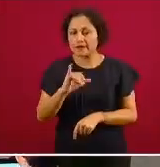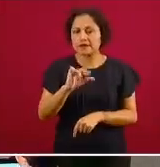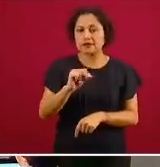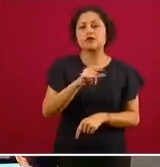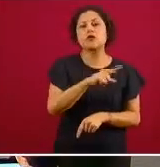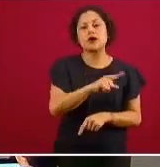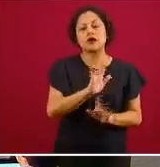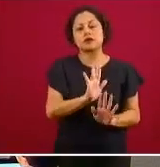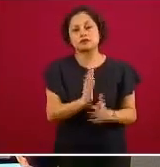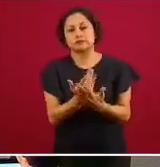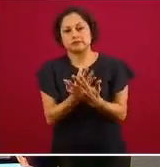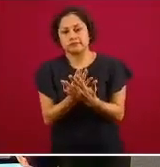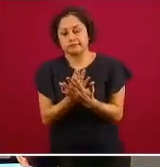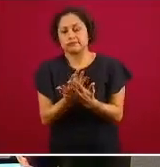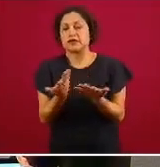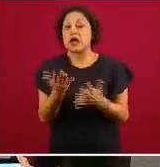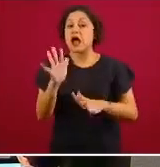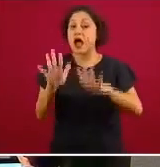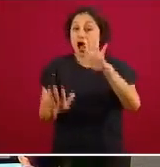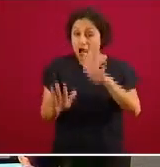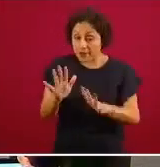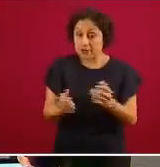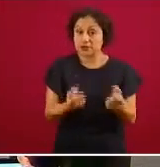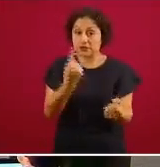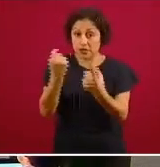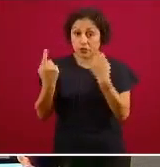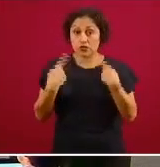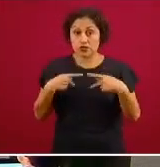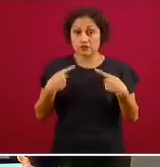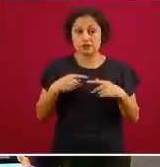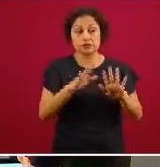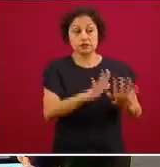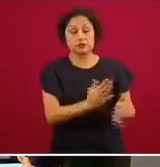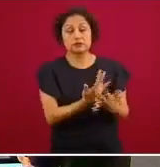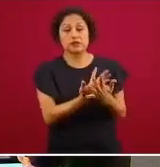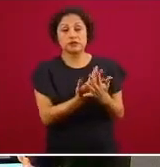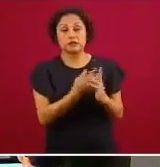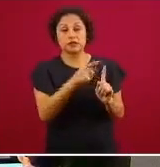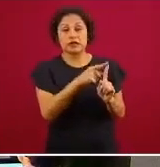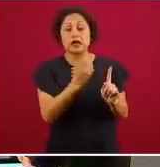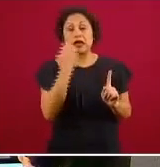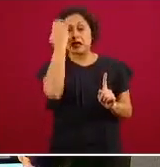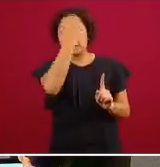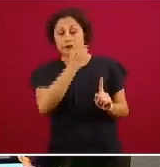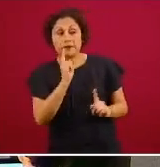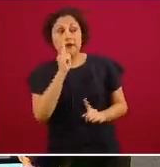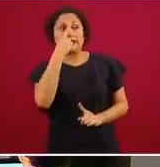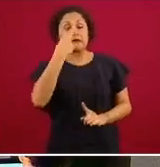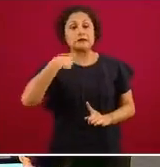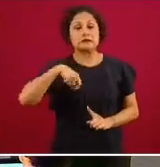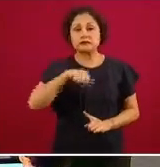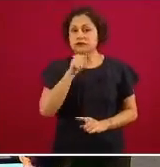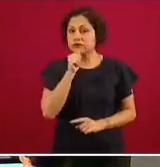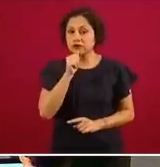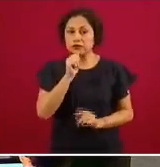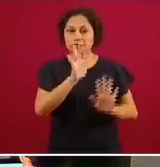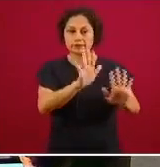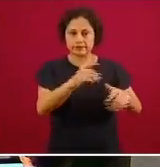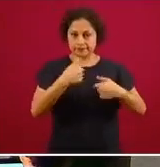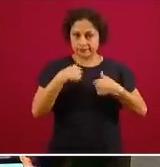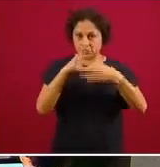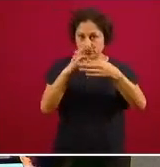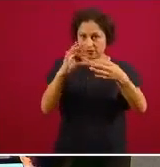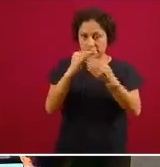se logre tomar la muestra en momento alguno y aquí quiero comunicarles esto está descrito en el manual de vigilancia